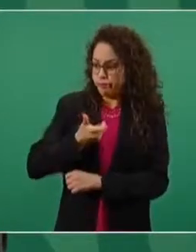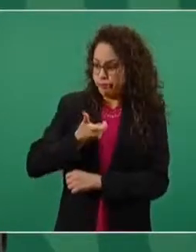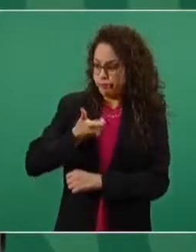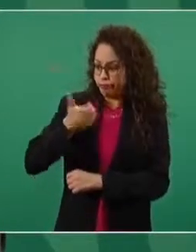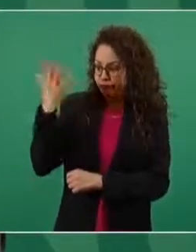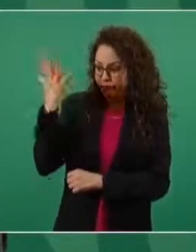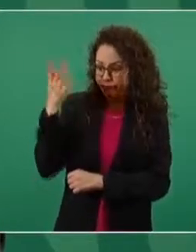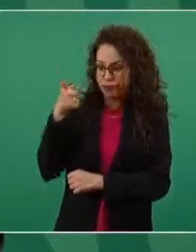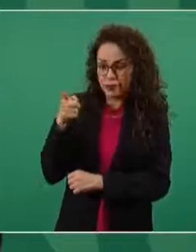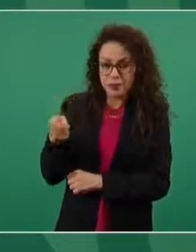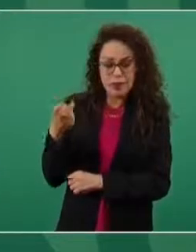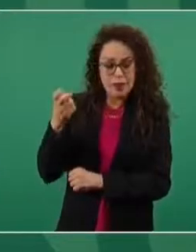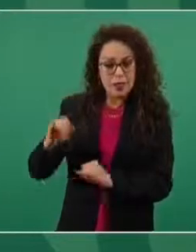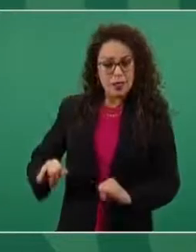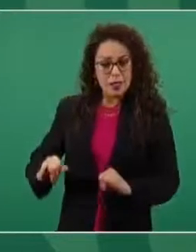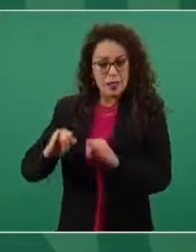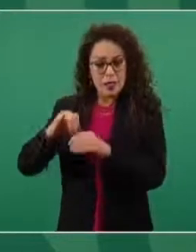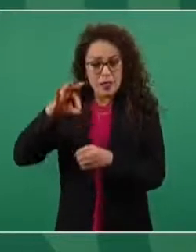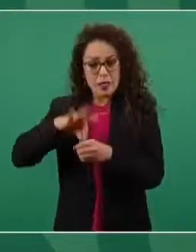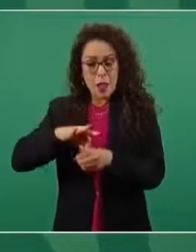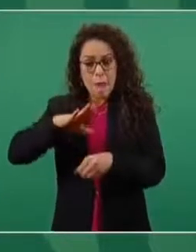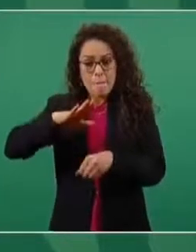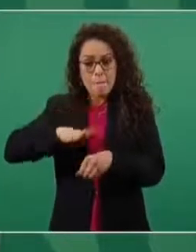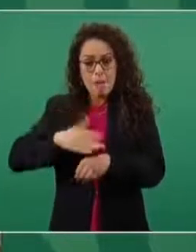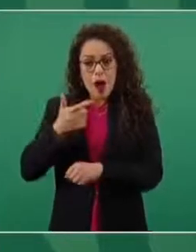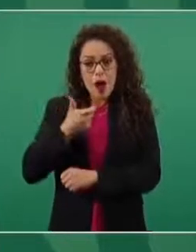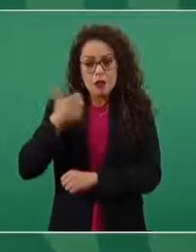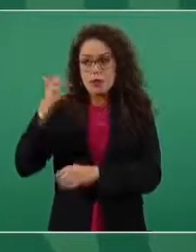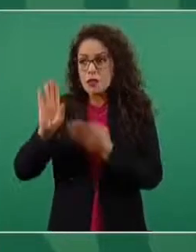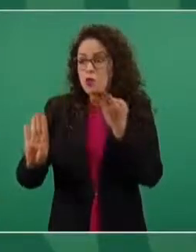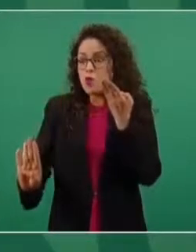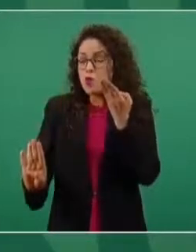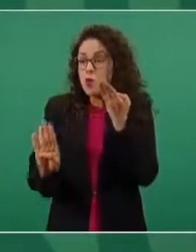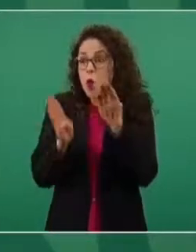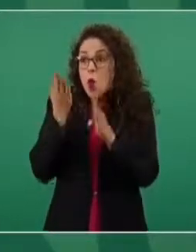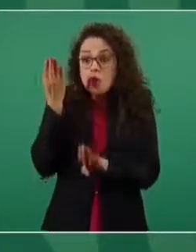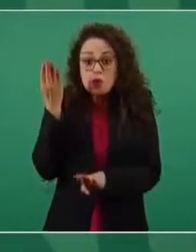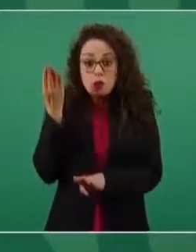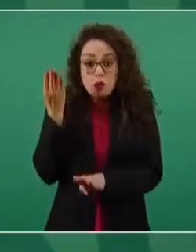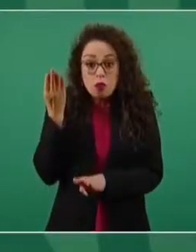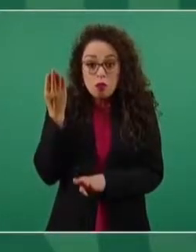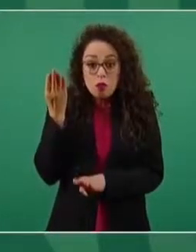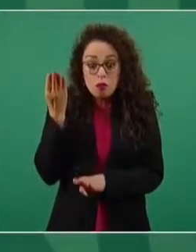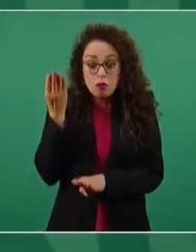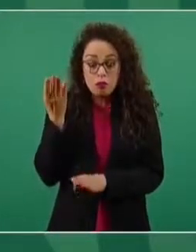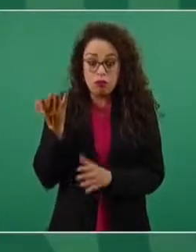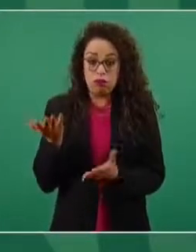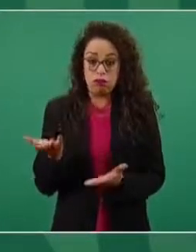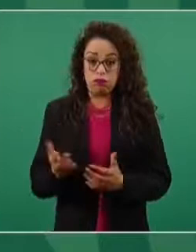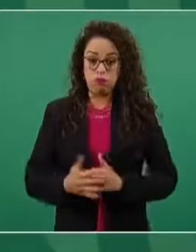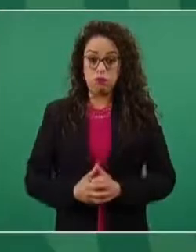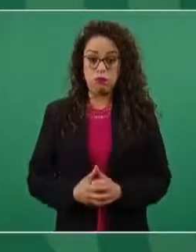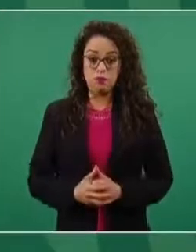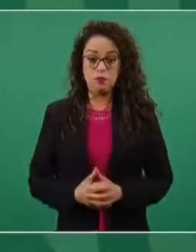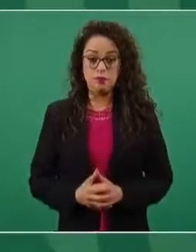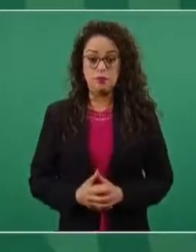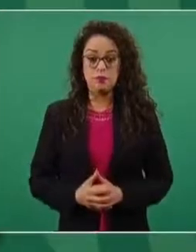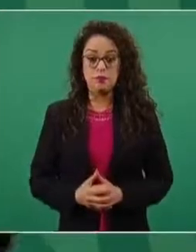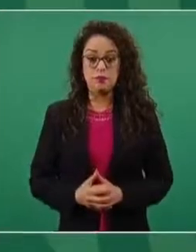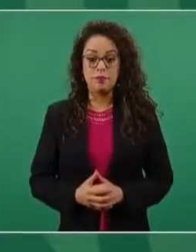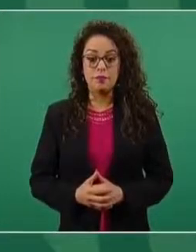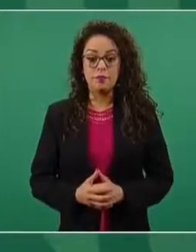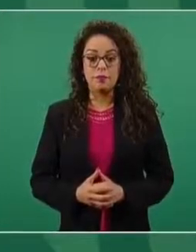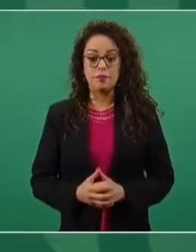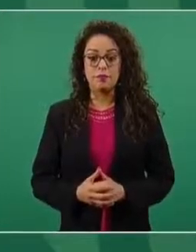es el órgano electoral más costoso en el mundo y el